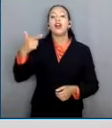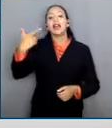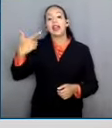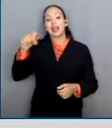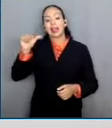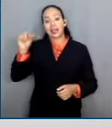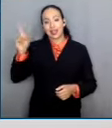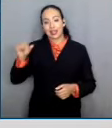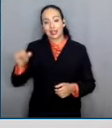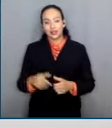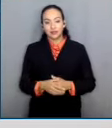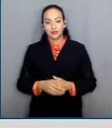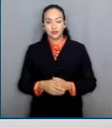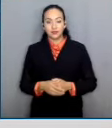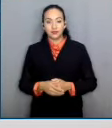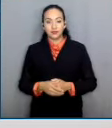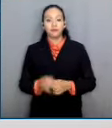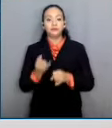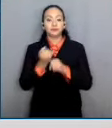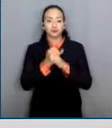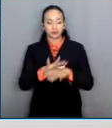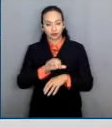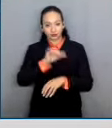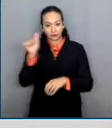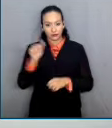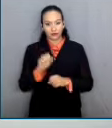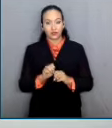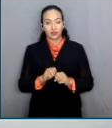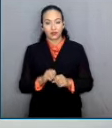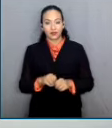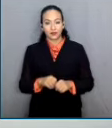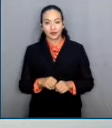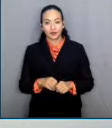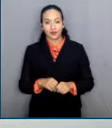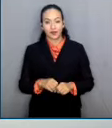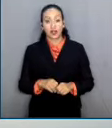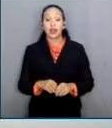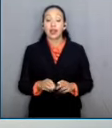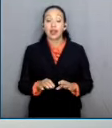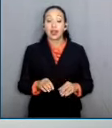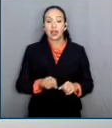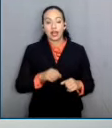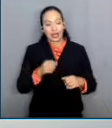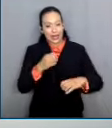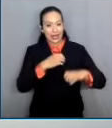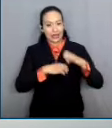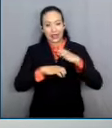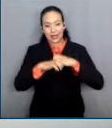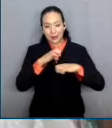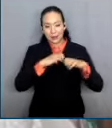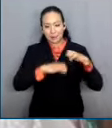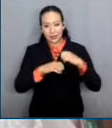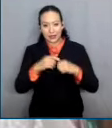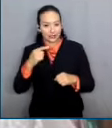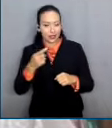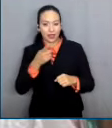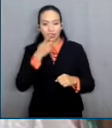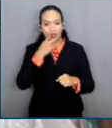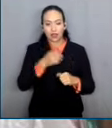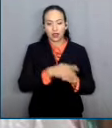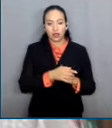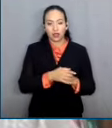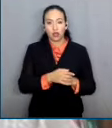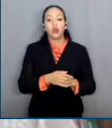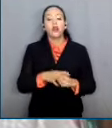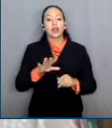En otra información, la Sociedad Interamericana de Prensa alertó que existen riesgos crecientes para la libertad de expresión en la